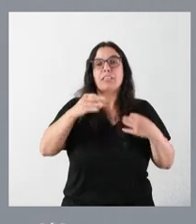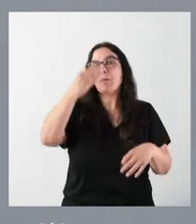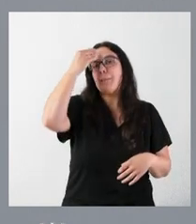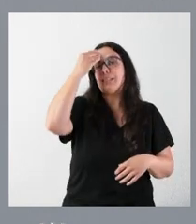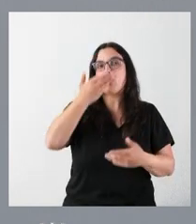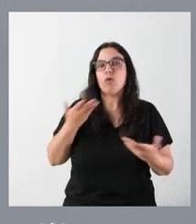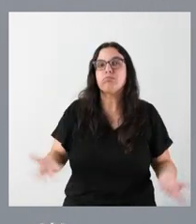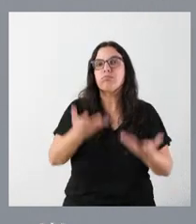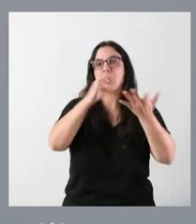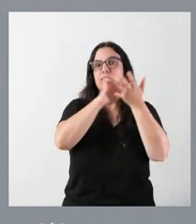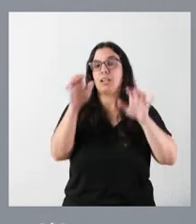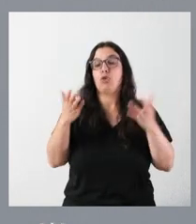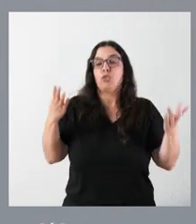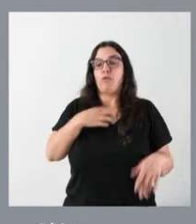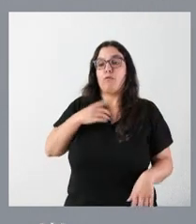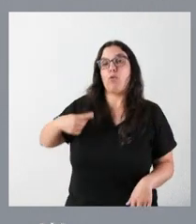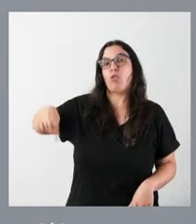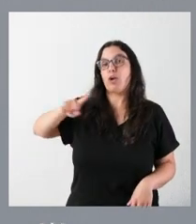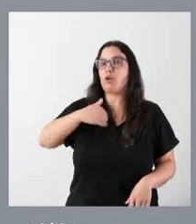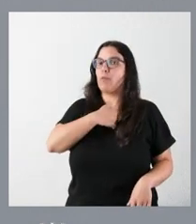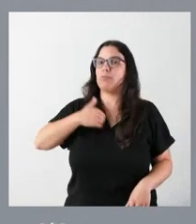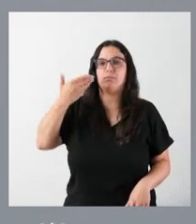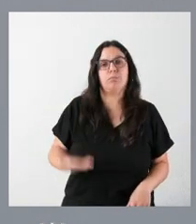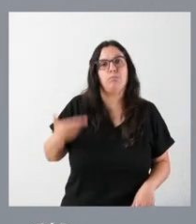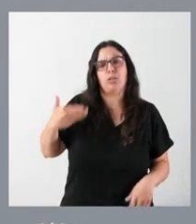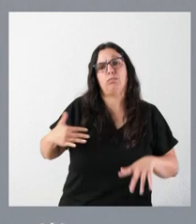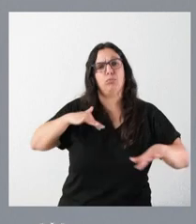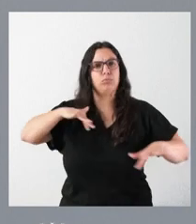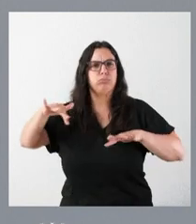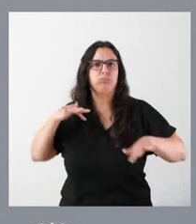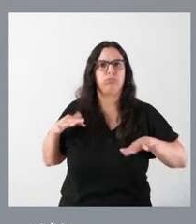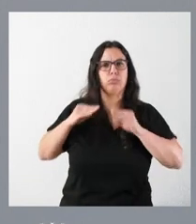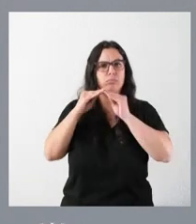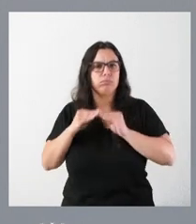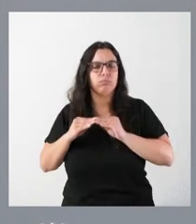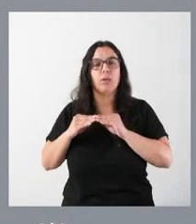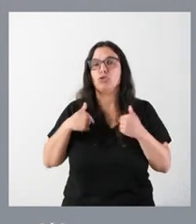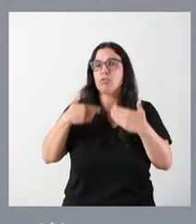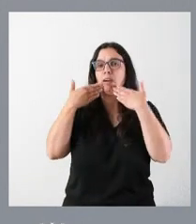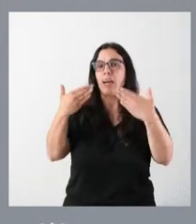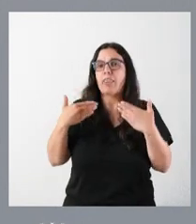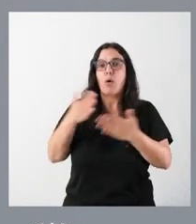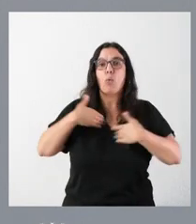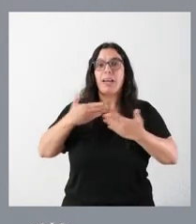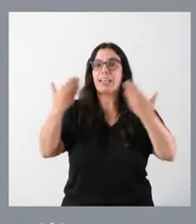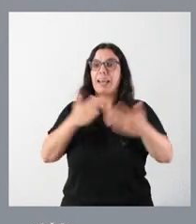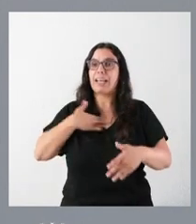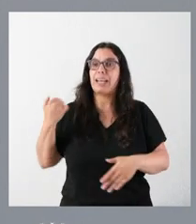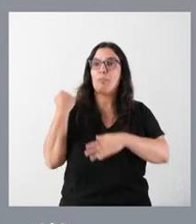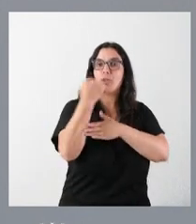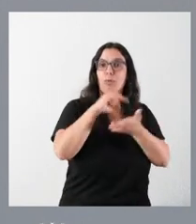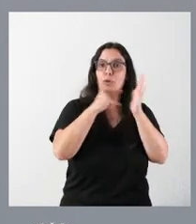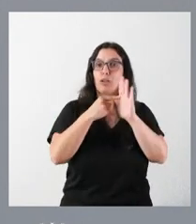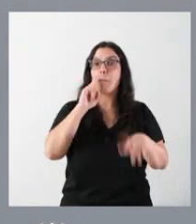tanto, los empleados públicos han tenido un papel muy activo en este proceso. Yo agradezco a cualquiera que se sume a este proyecto, que le parezca bien.